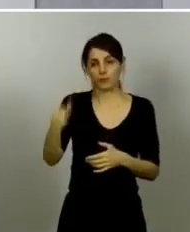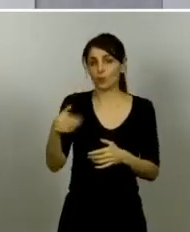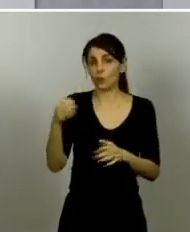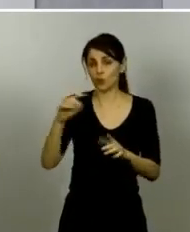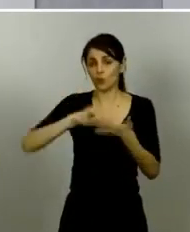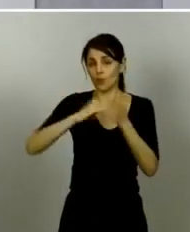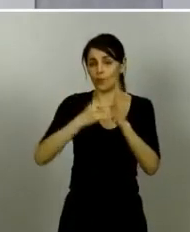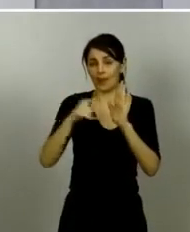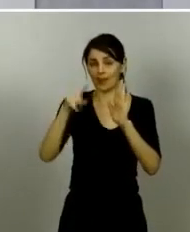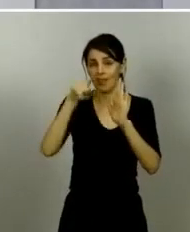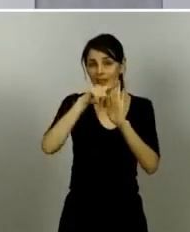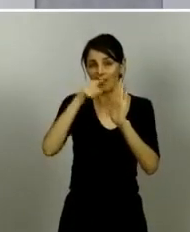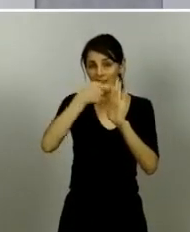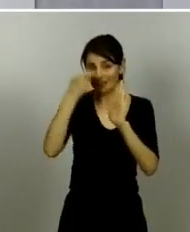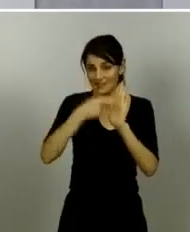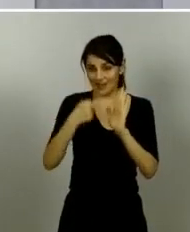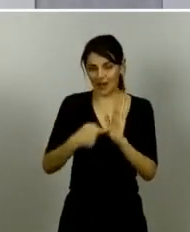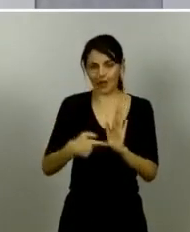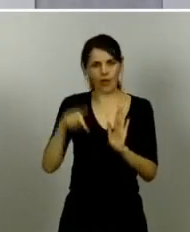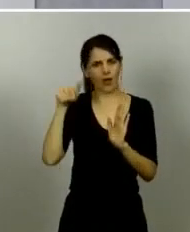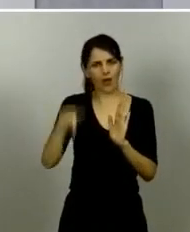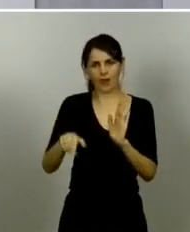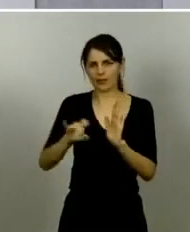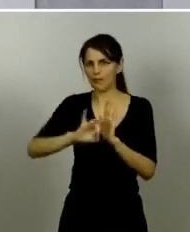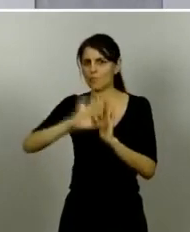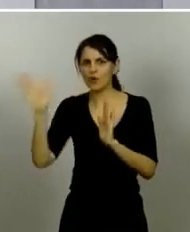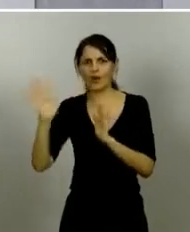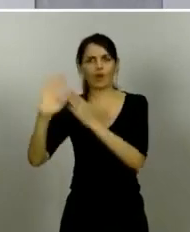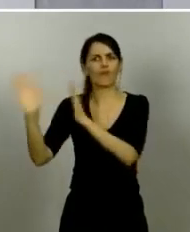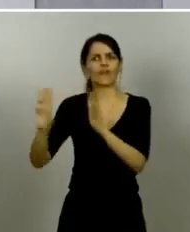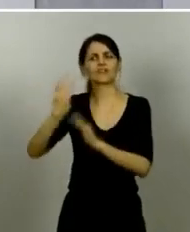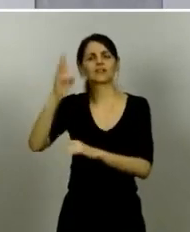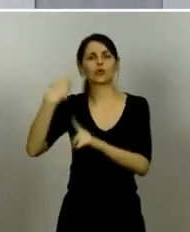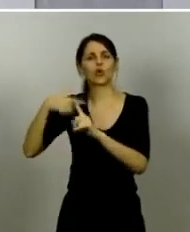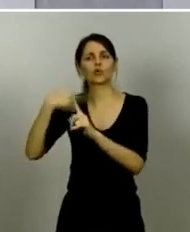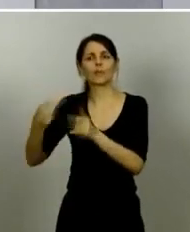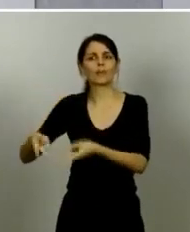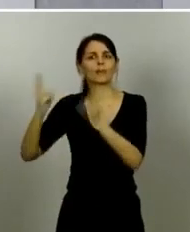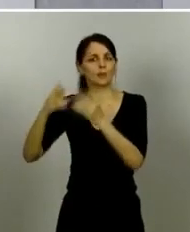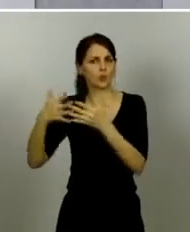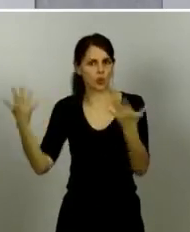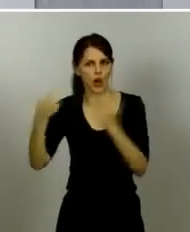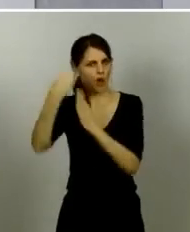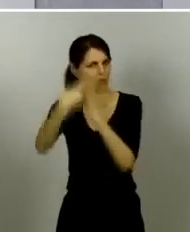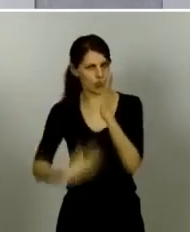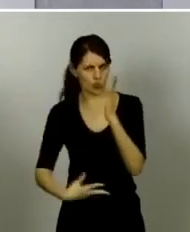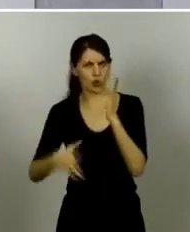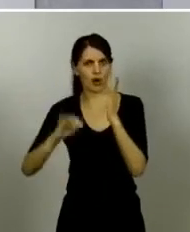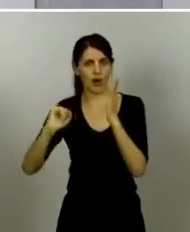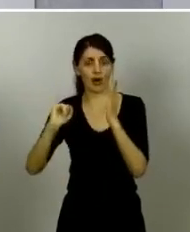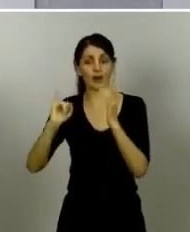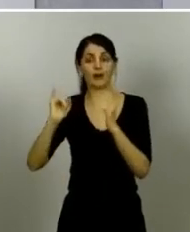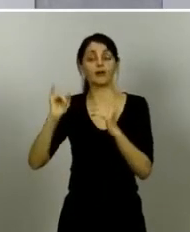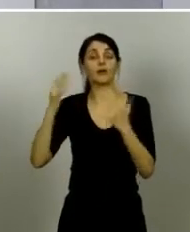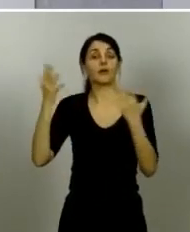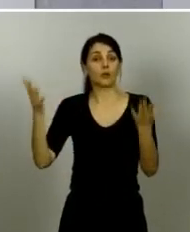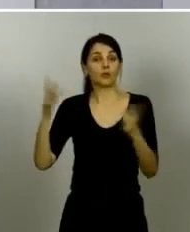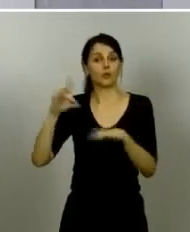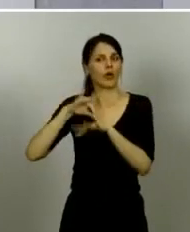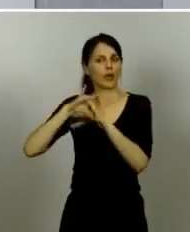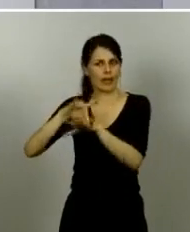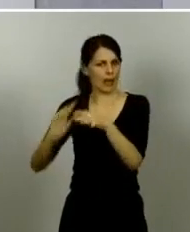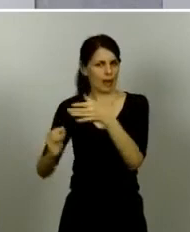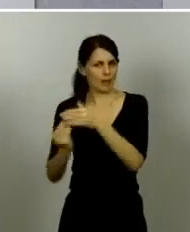las actividades permitidas en fase 3 se elaborará evidentemente una guía como siempre hacemos en cada fase de preguntas y respuestas básicamente se permite más